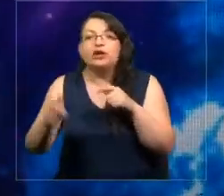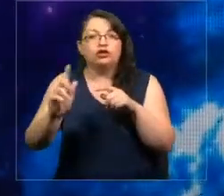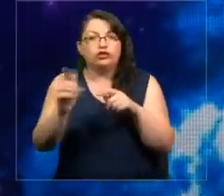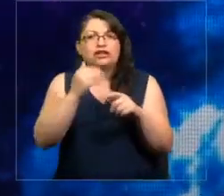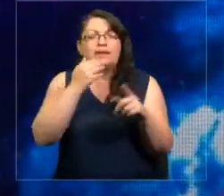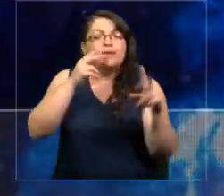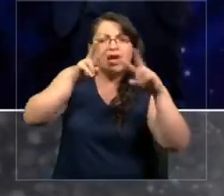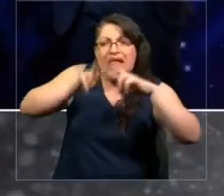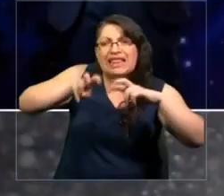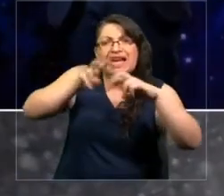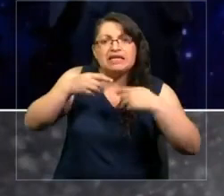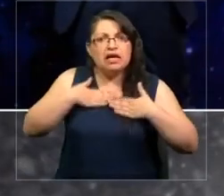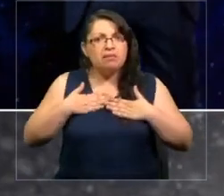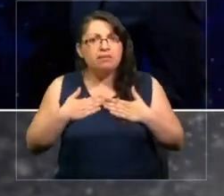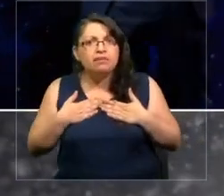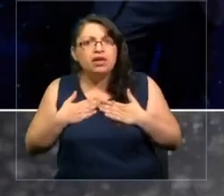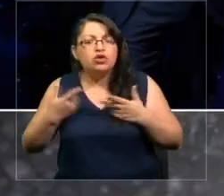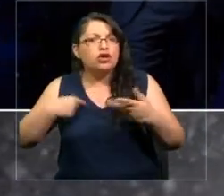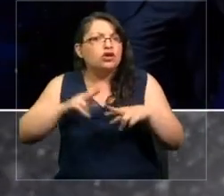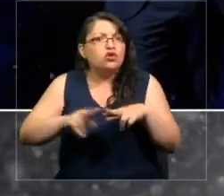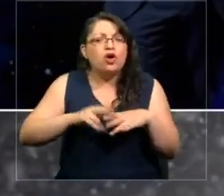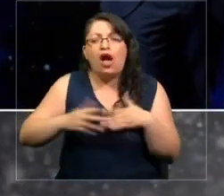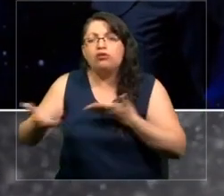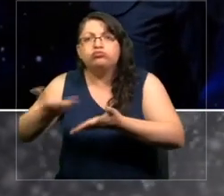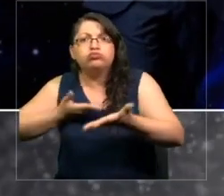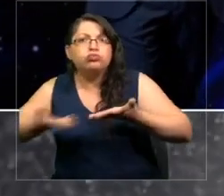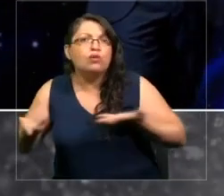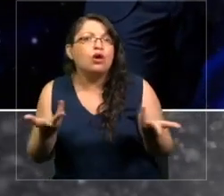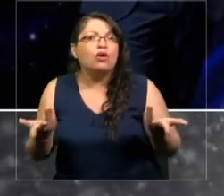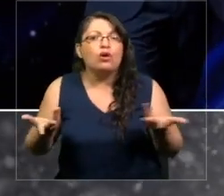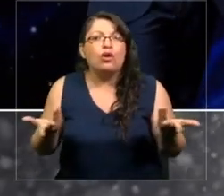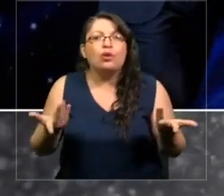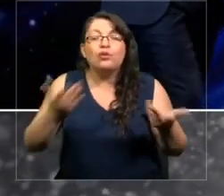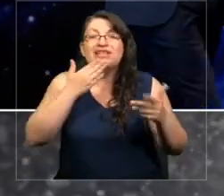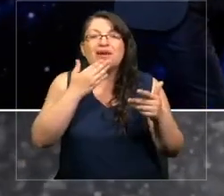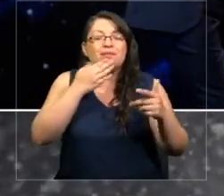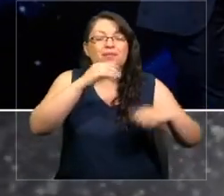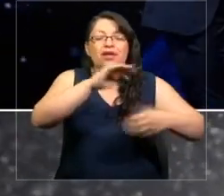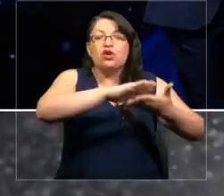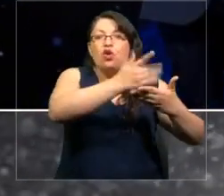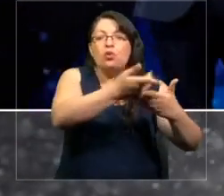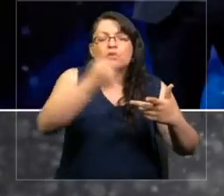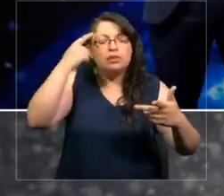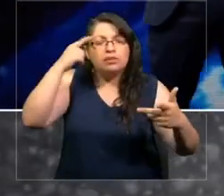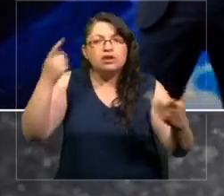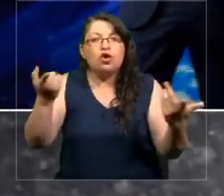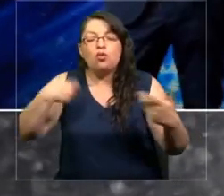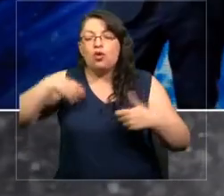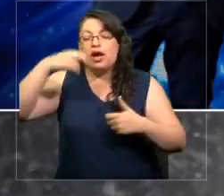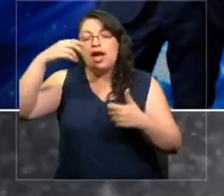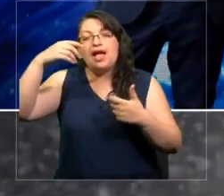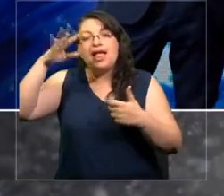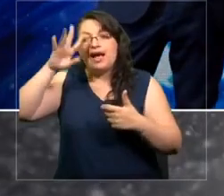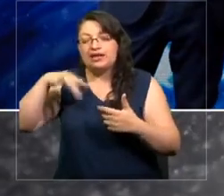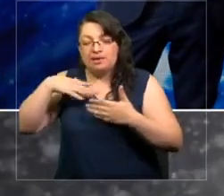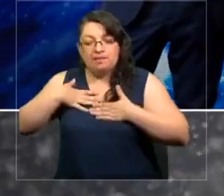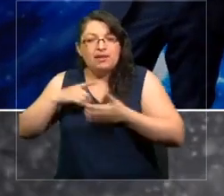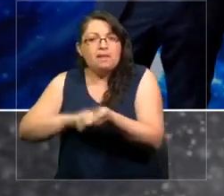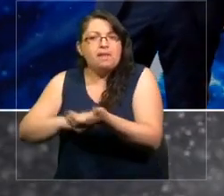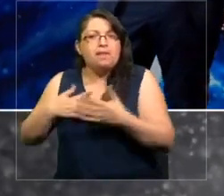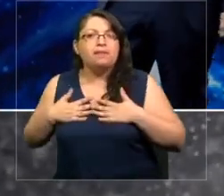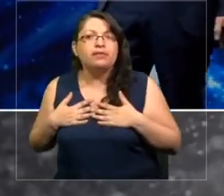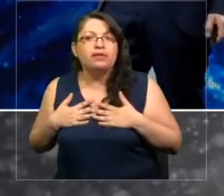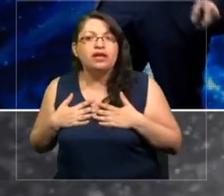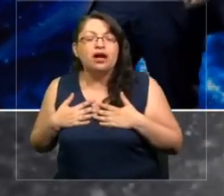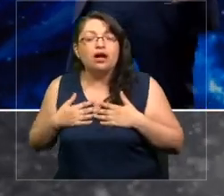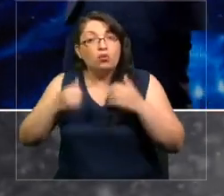comportamientos, mis interacciones, mis movimientos. Y además, las máquinas sacan conclusiones sobre nuestra personalidad que pueden no tener nada que ver